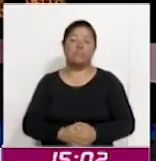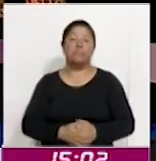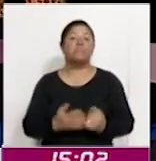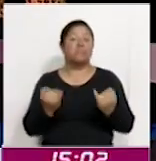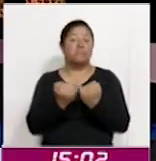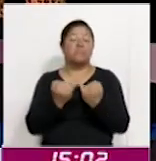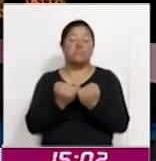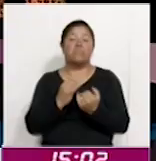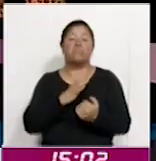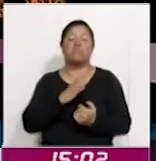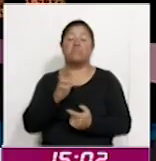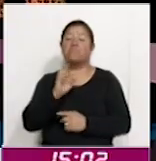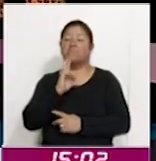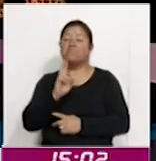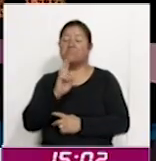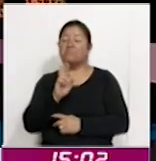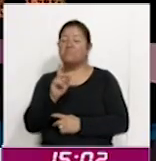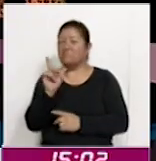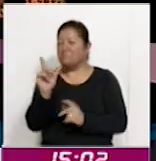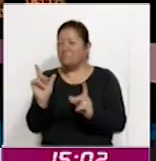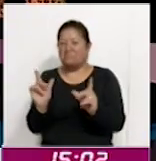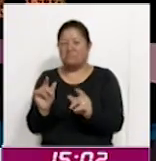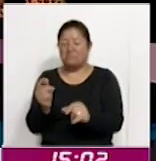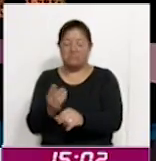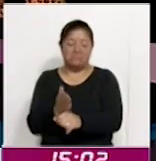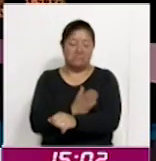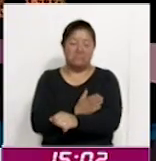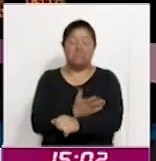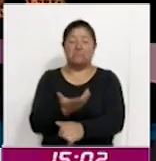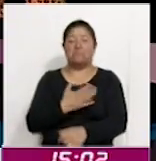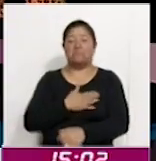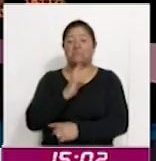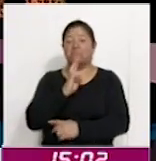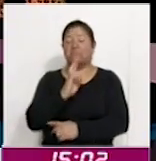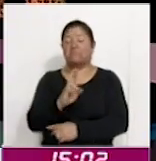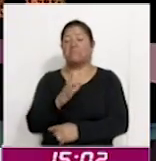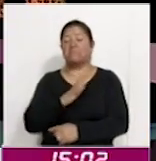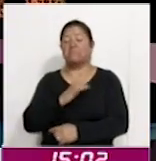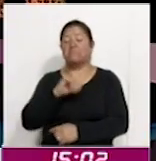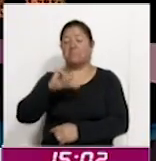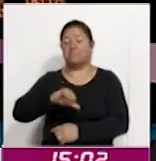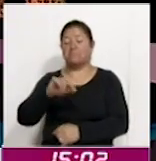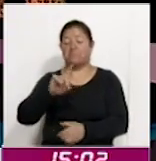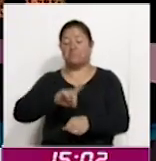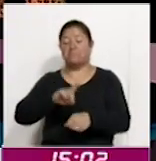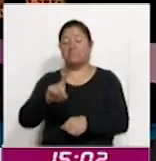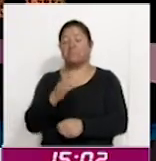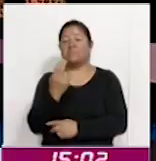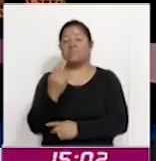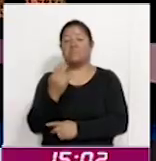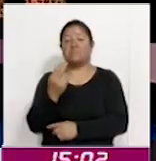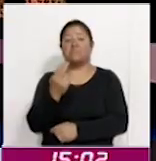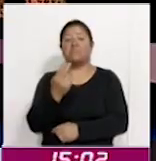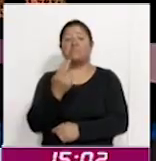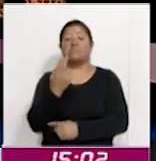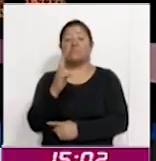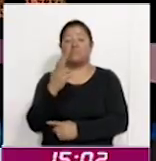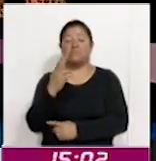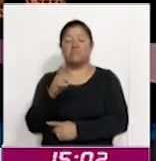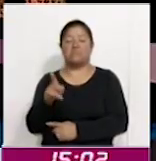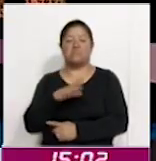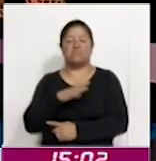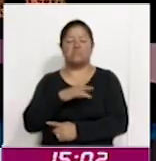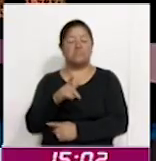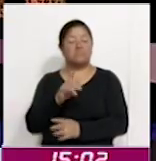resultados preliminares. Le vamos a platicar al respecto. Y este día, 25 de noviembre, es un día importante en el contexto internacional. Es la